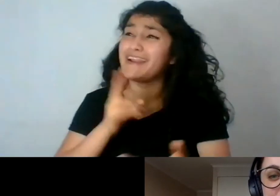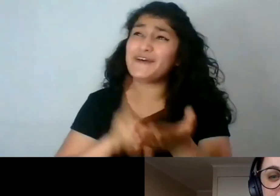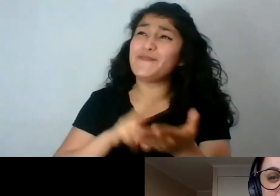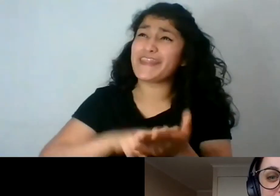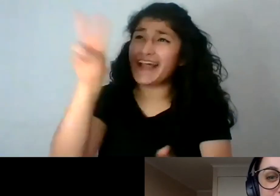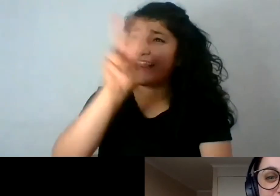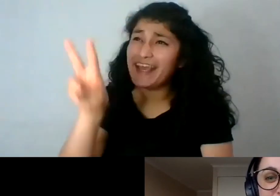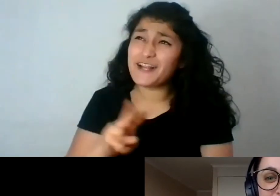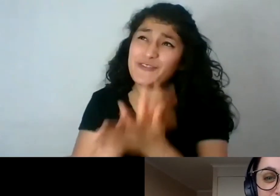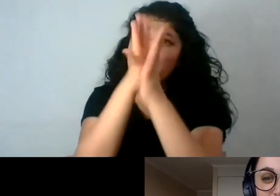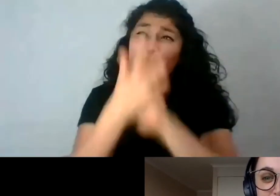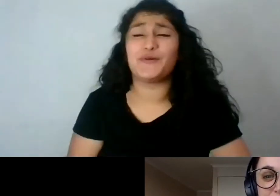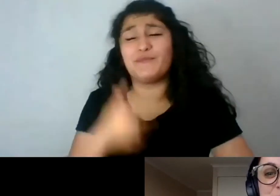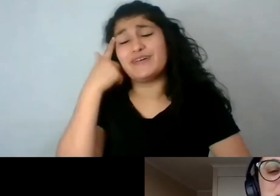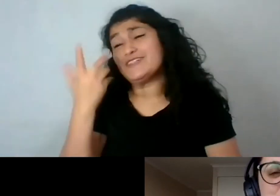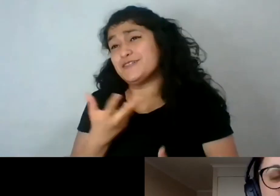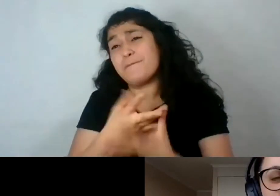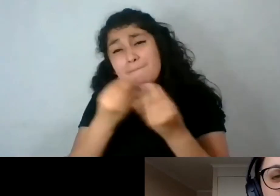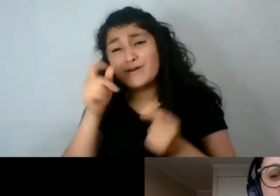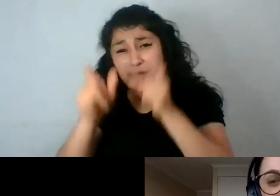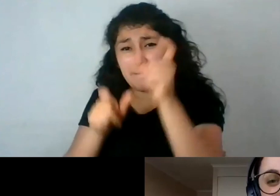la verdad es que hay muchísimas personas conectadas.